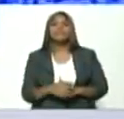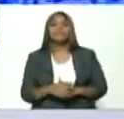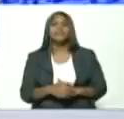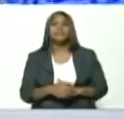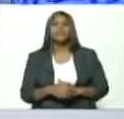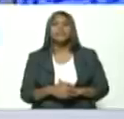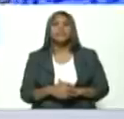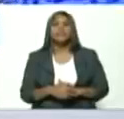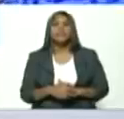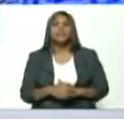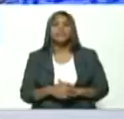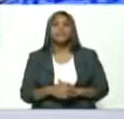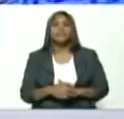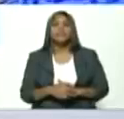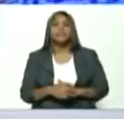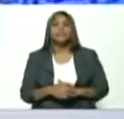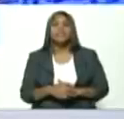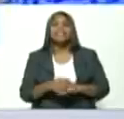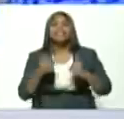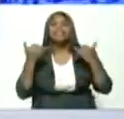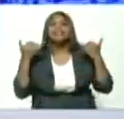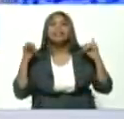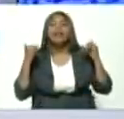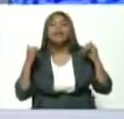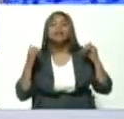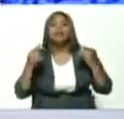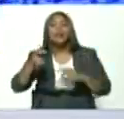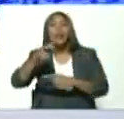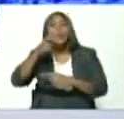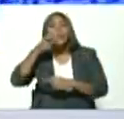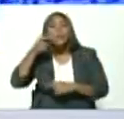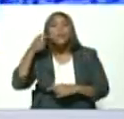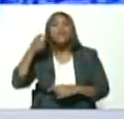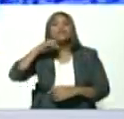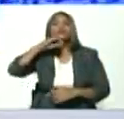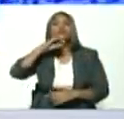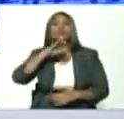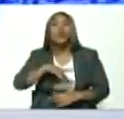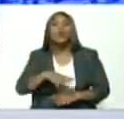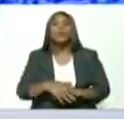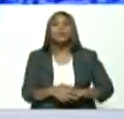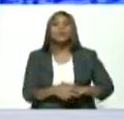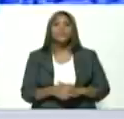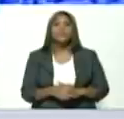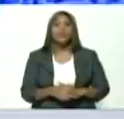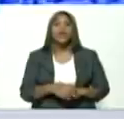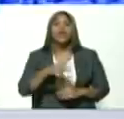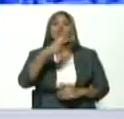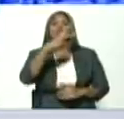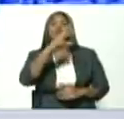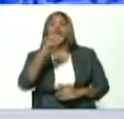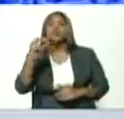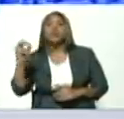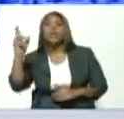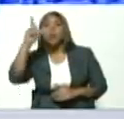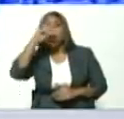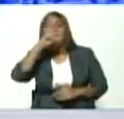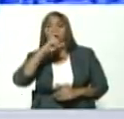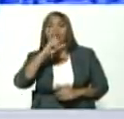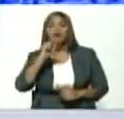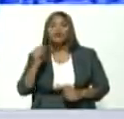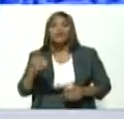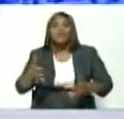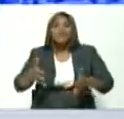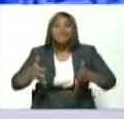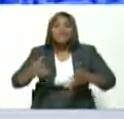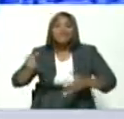la conmemoración popular histórica de los 200 años del triunfo